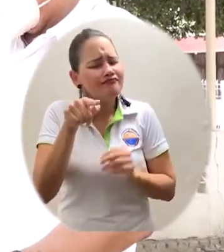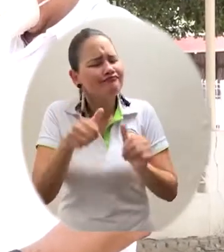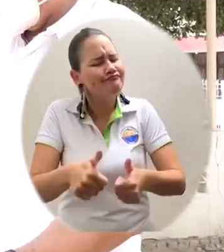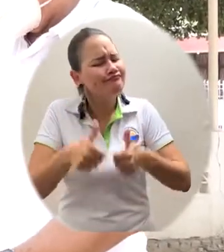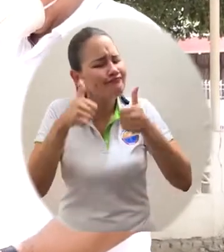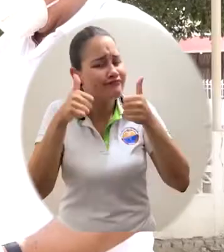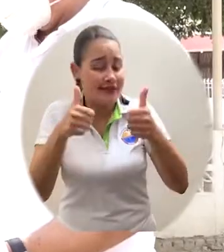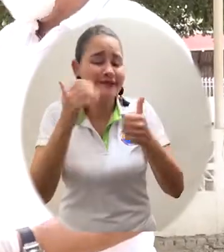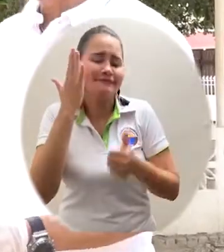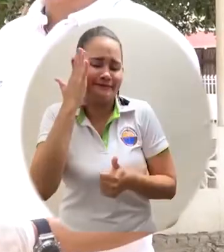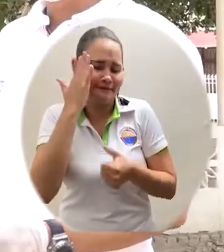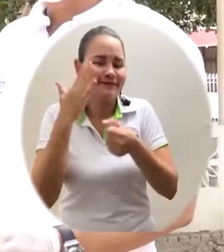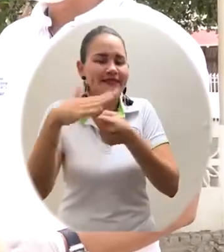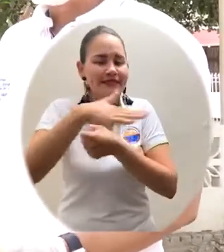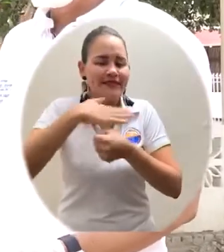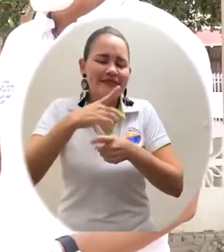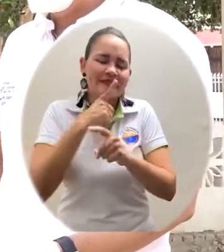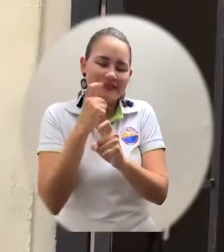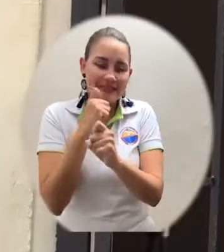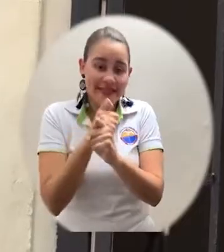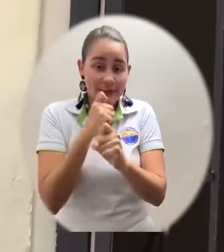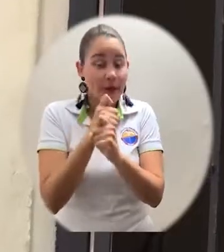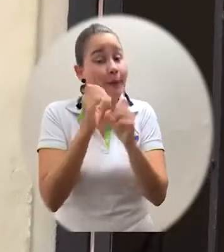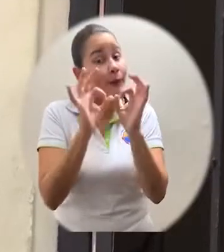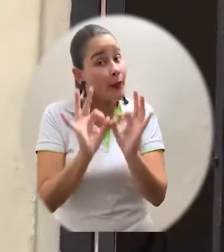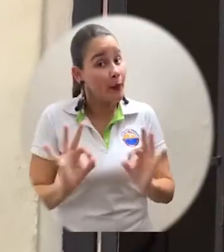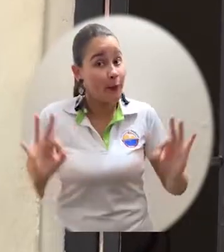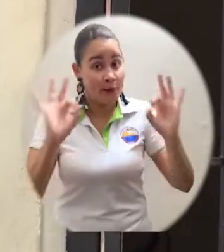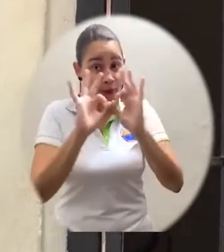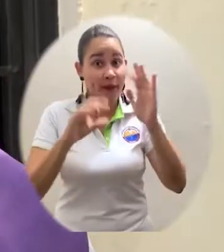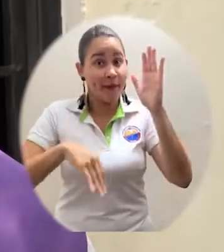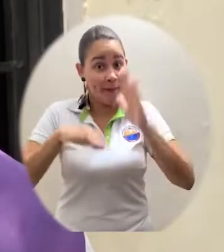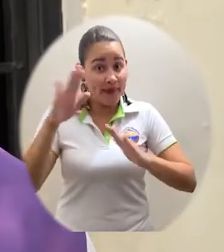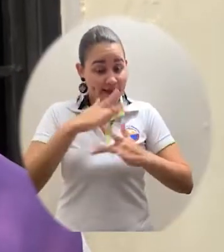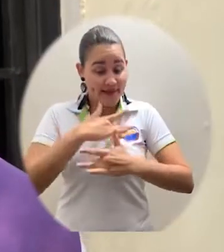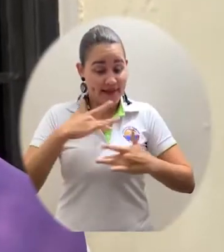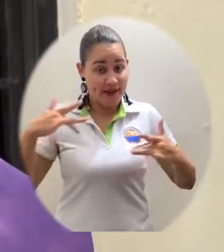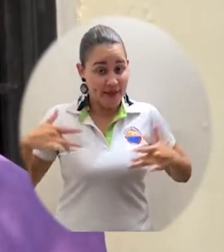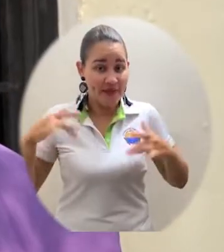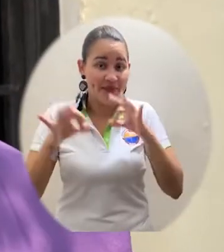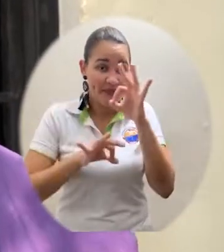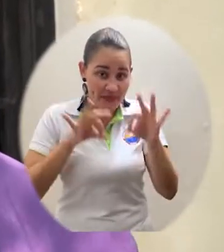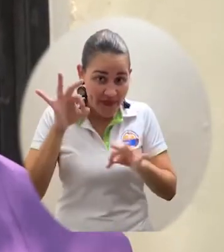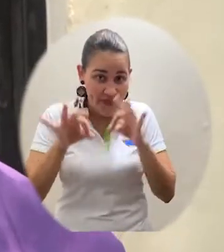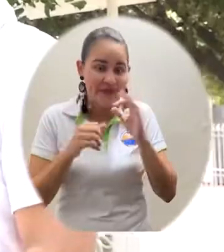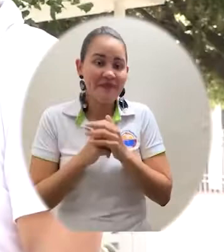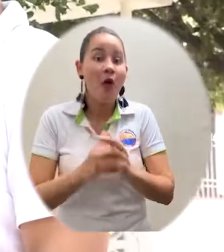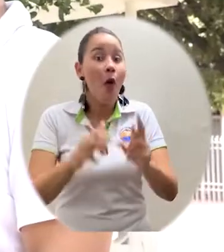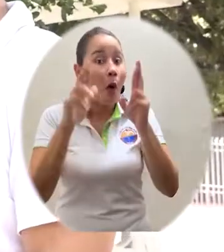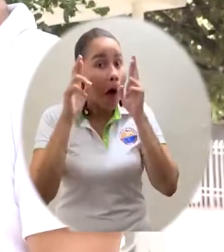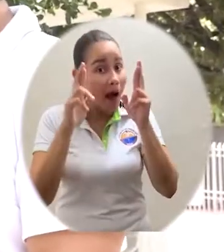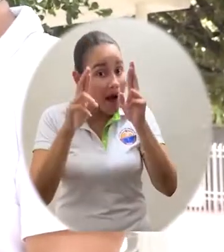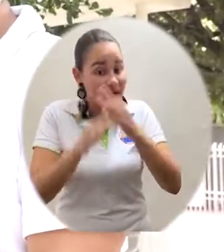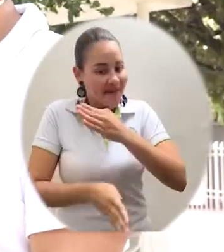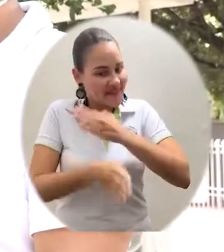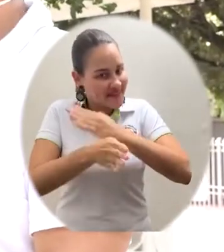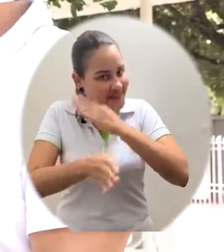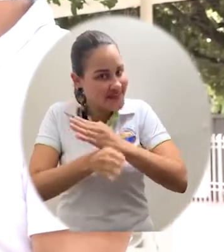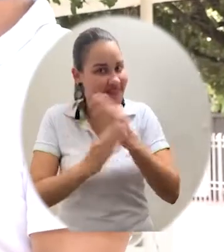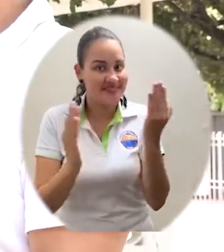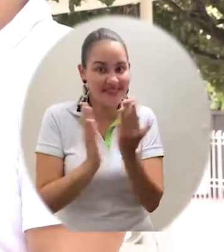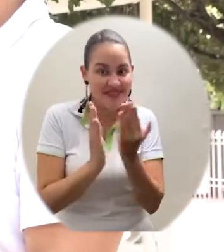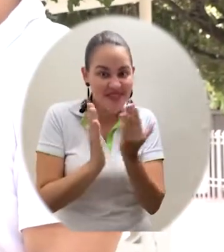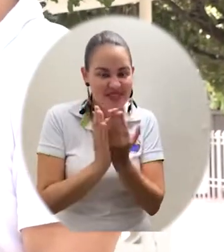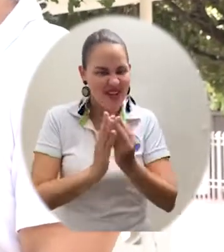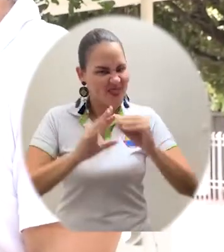enhorabuena en medio de estas circunstancias tan difíciles, porque en este momento lo más importante es la vida, y que luego retomen y sigan ustedes